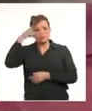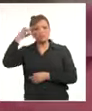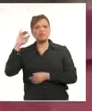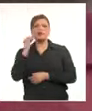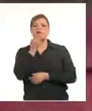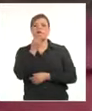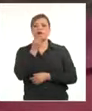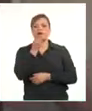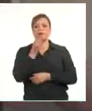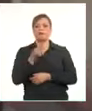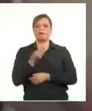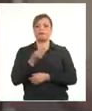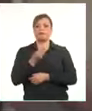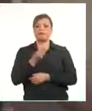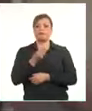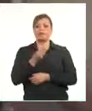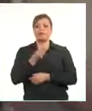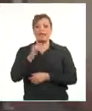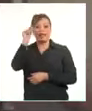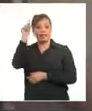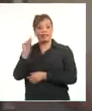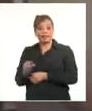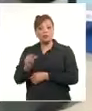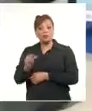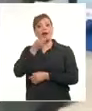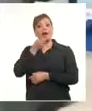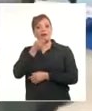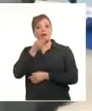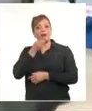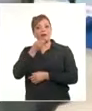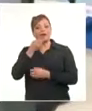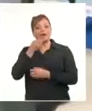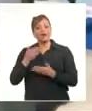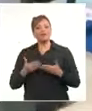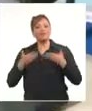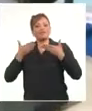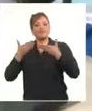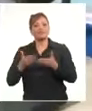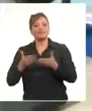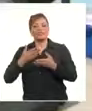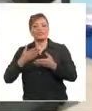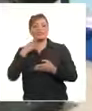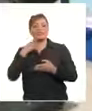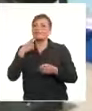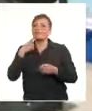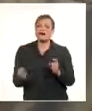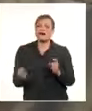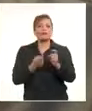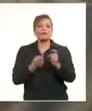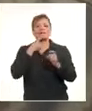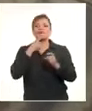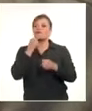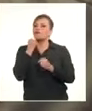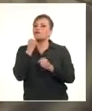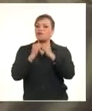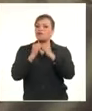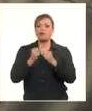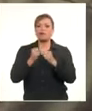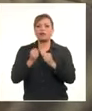que el hombre es capaz de sobreponerse a las más duras condiciones